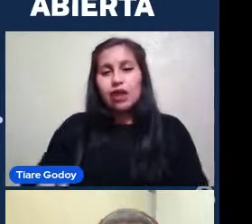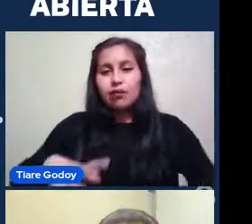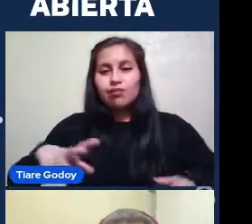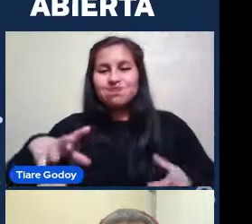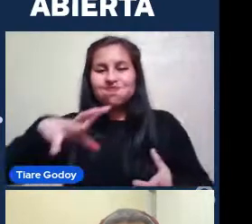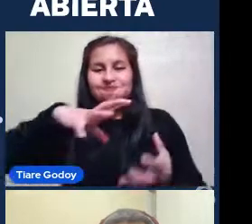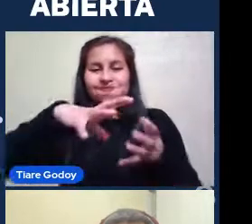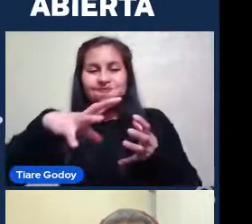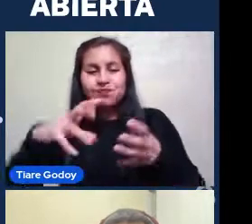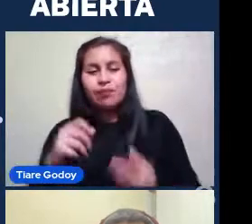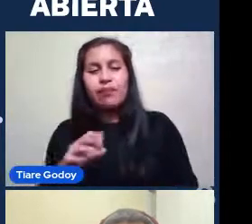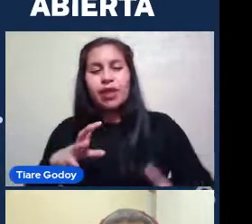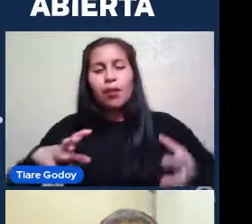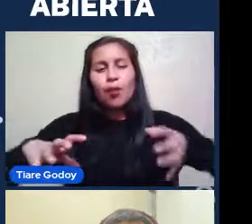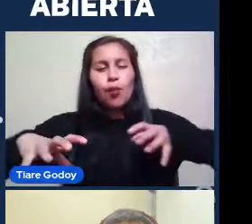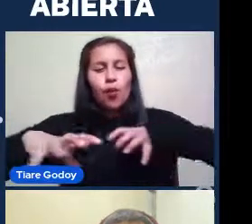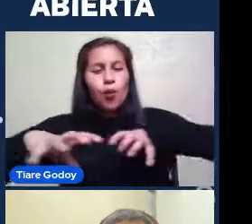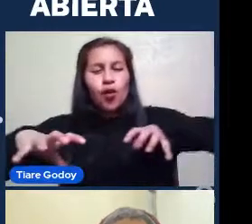cúmulo